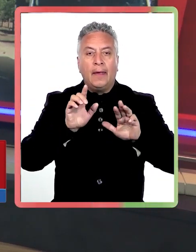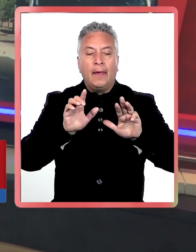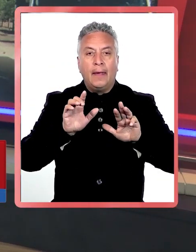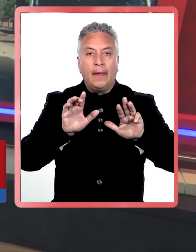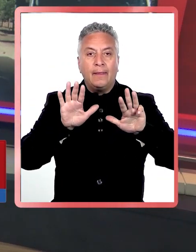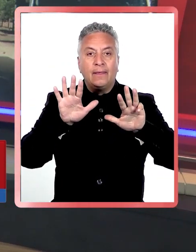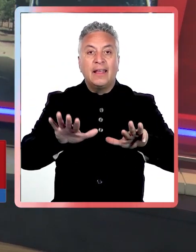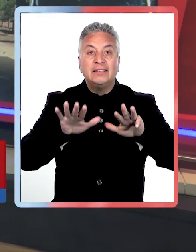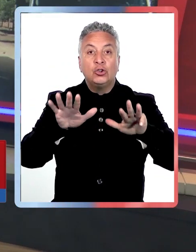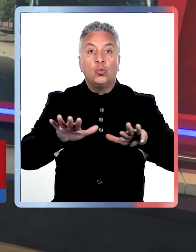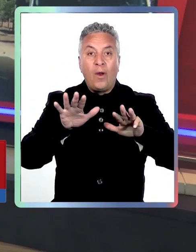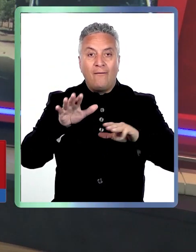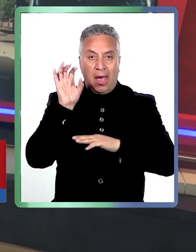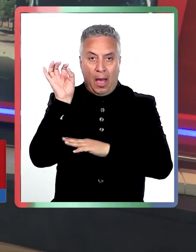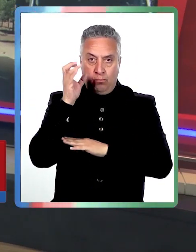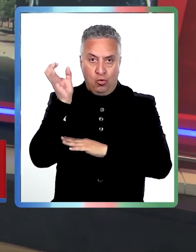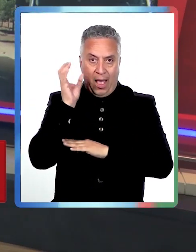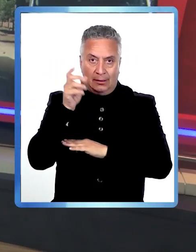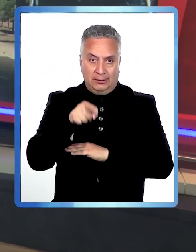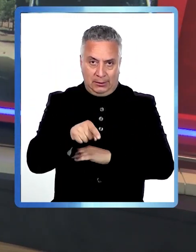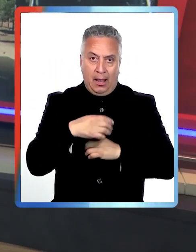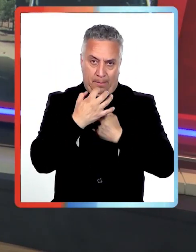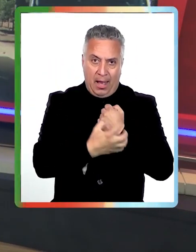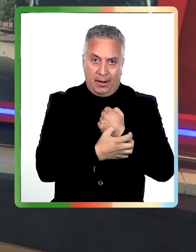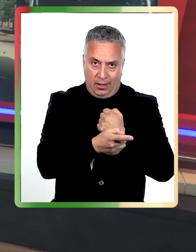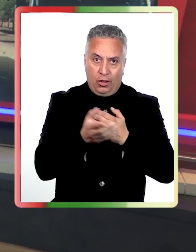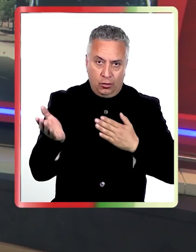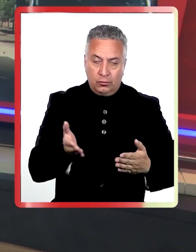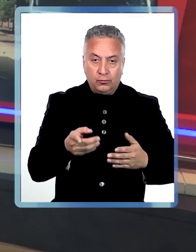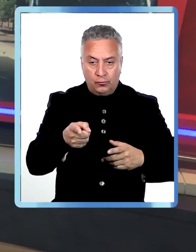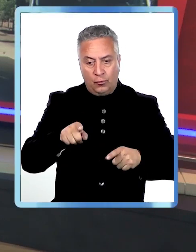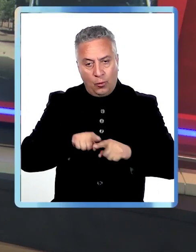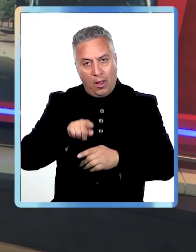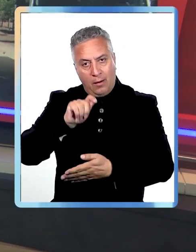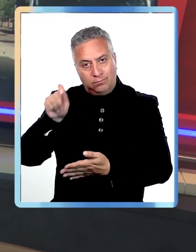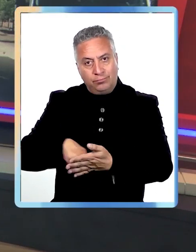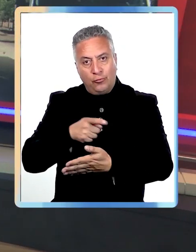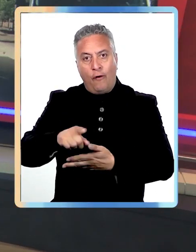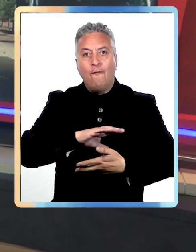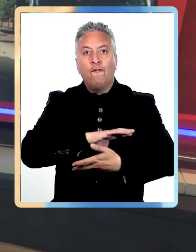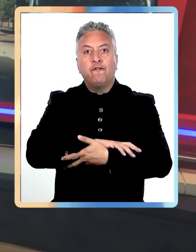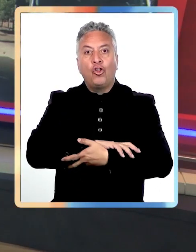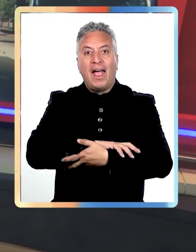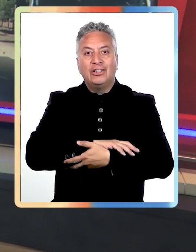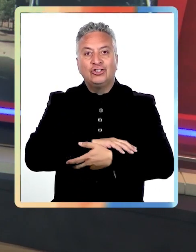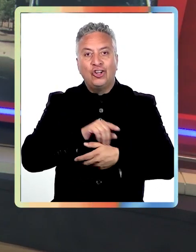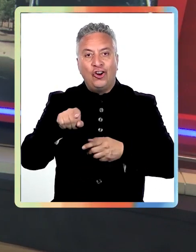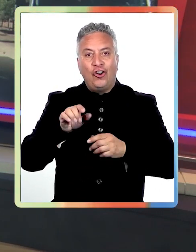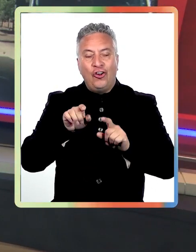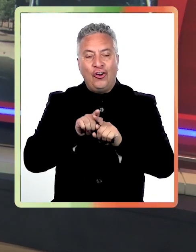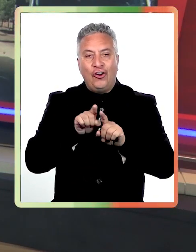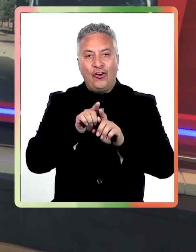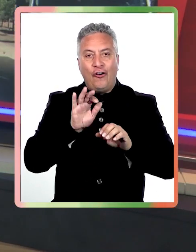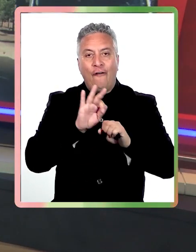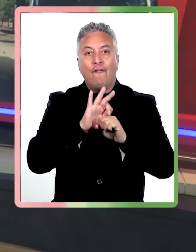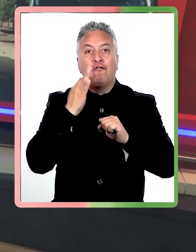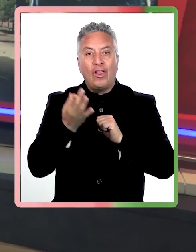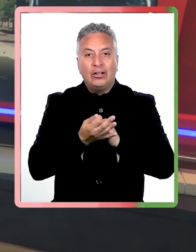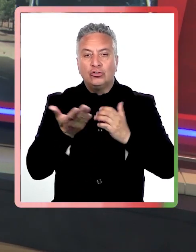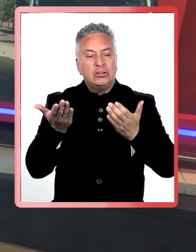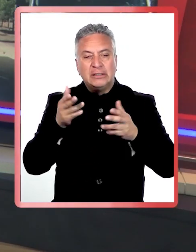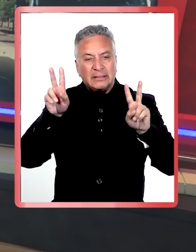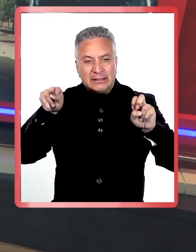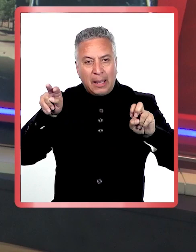servicios de salud de la región. Además, se aprobó un convenio con la Fundación Arturo López Pérez para avanzar en temáticas relacionadas con el